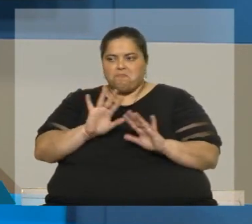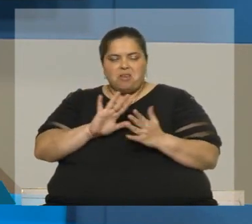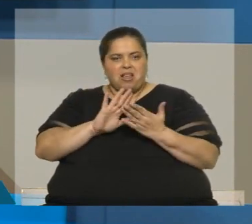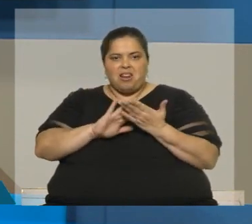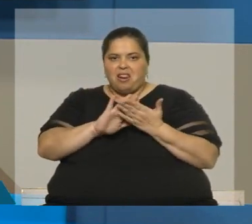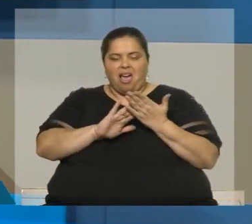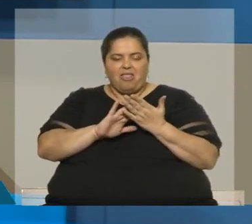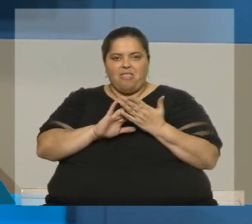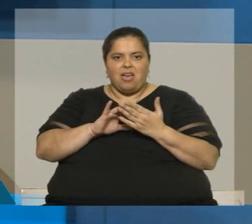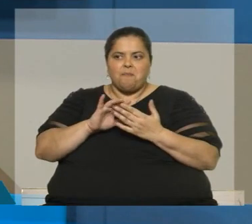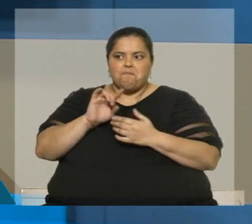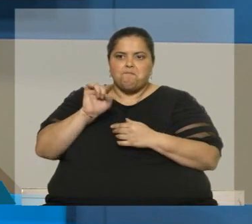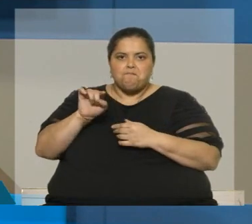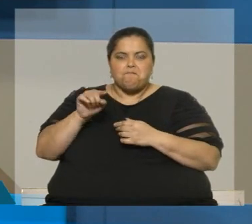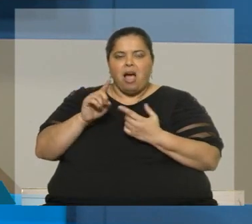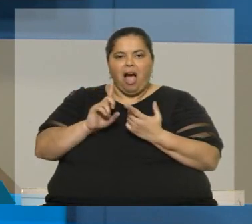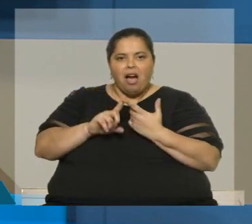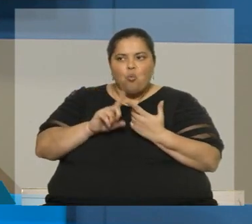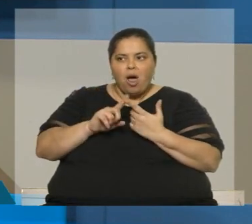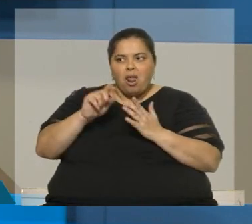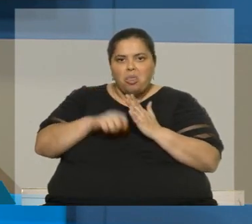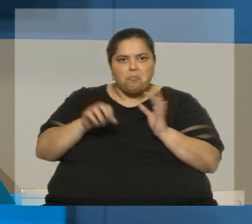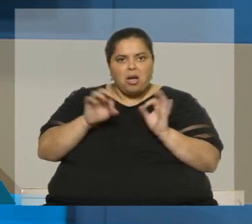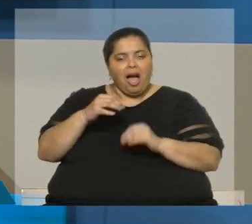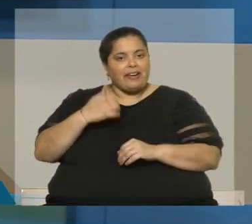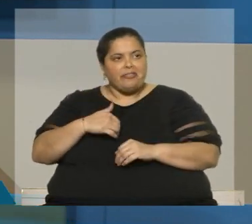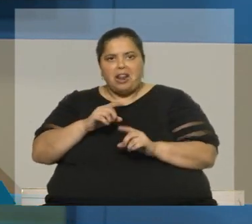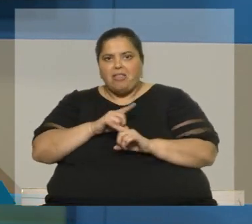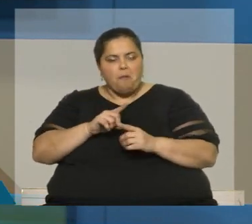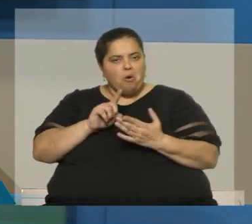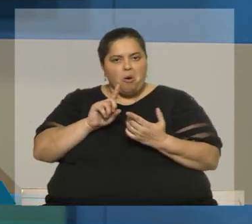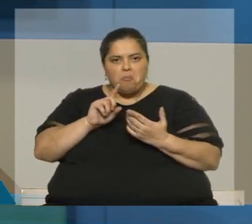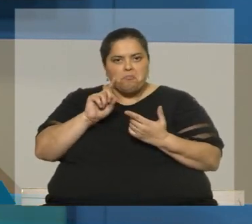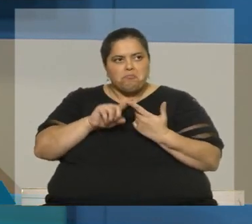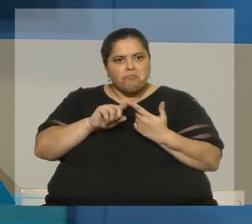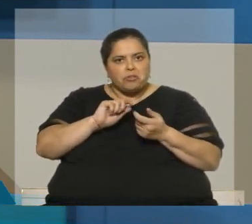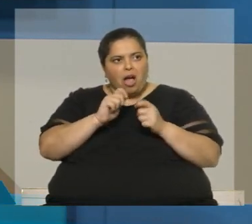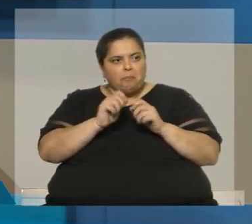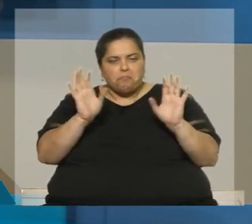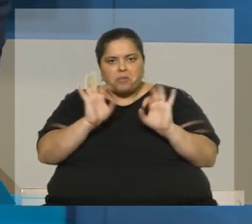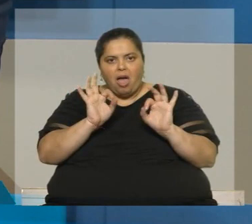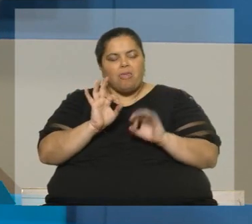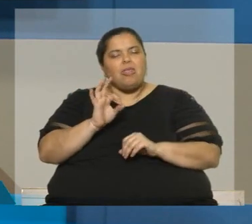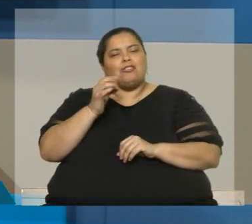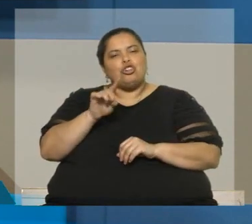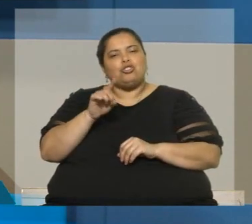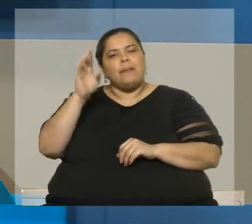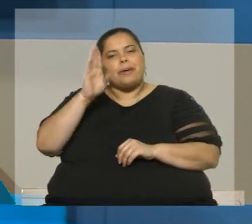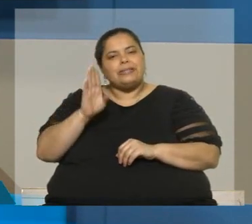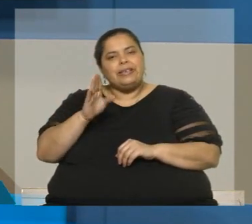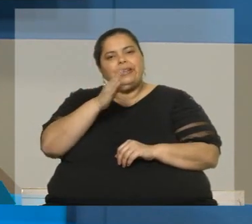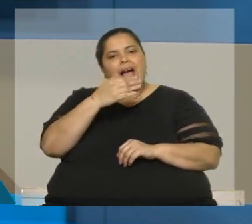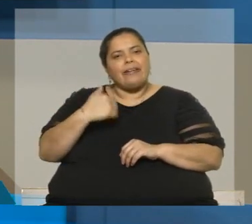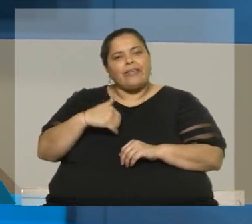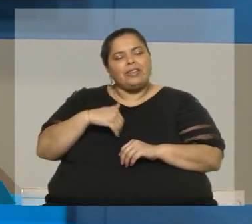acuerdo a la hora de decir no lo vamos a ratificar, ni en Argentina tampoco. Y las lógicas y el modelo económico de Brasil y el